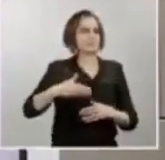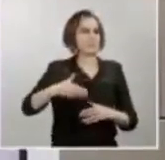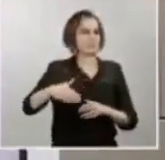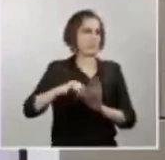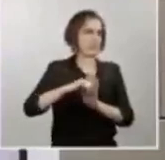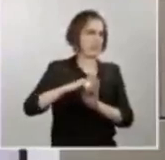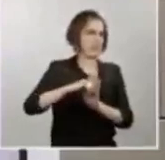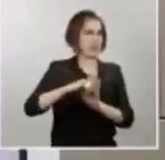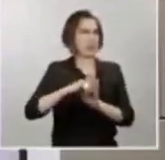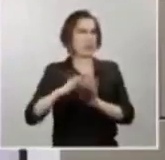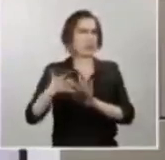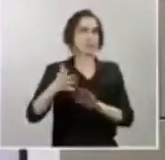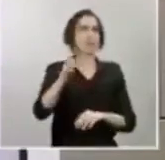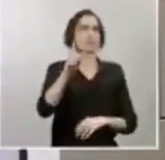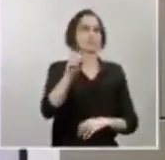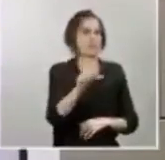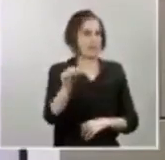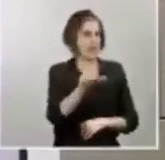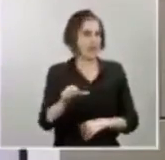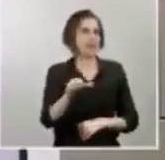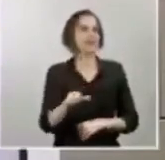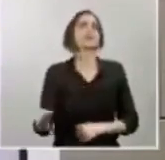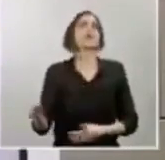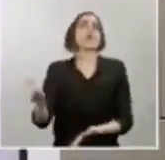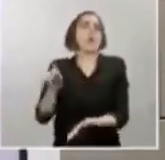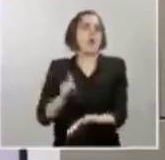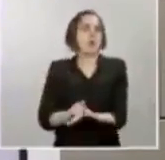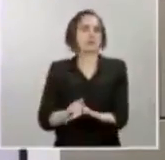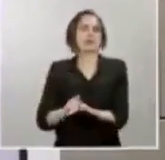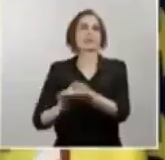semanas, volverá a ponerse ese material a disposición de España.